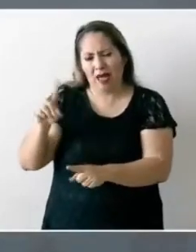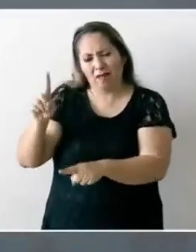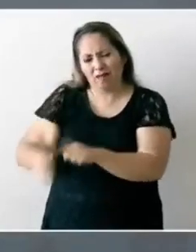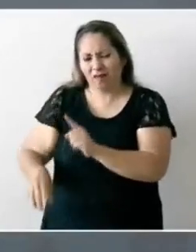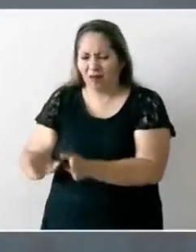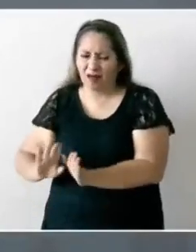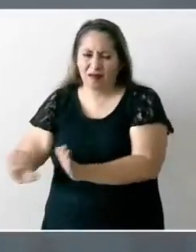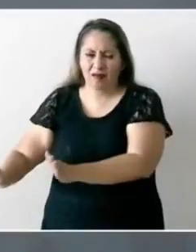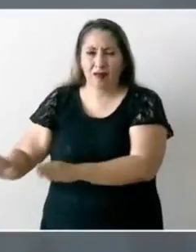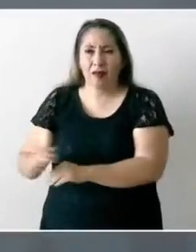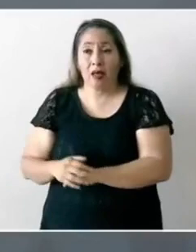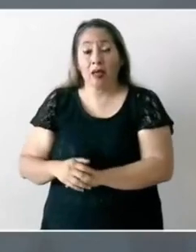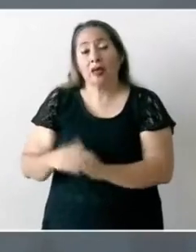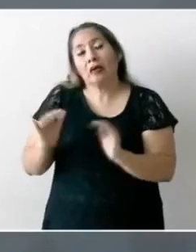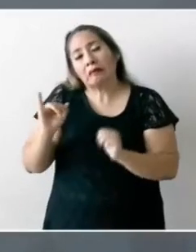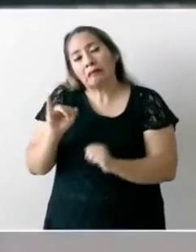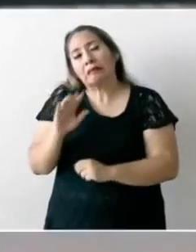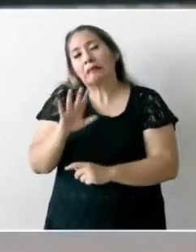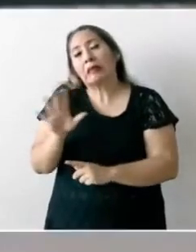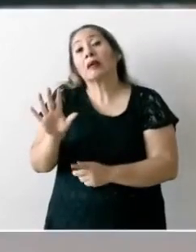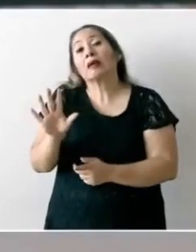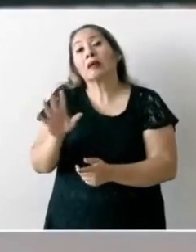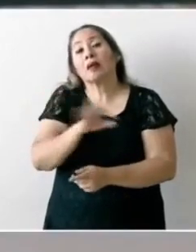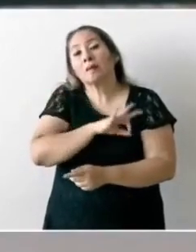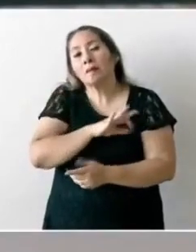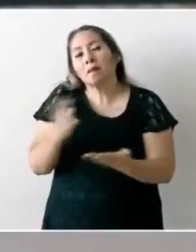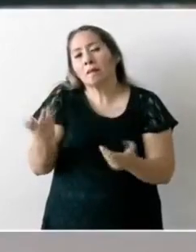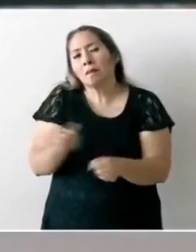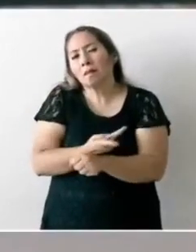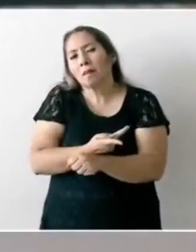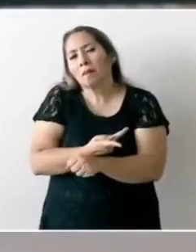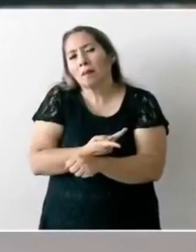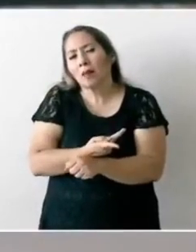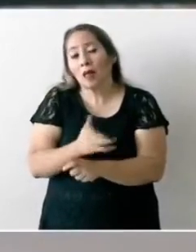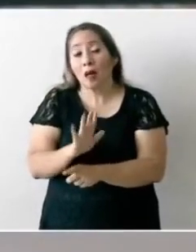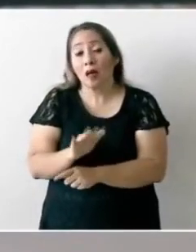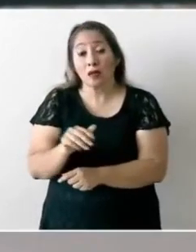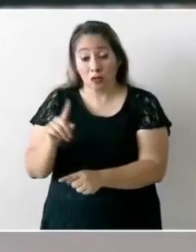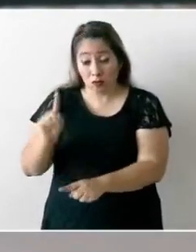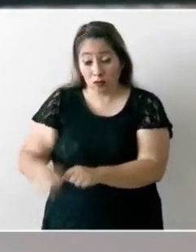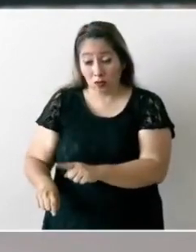si no los retiran no se va a hacer la obra